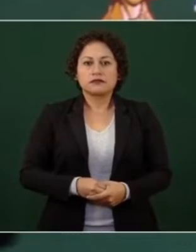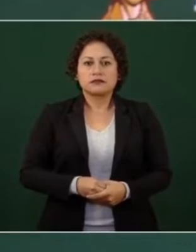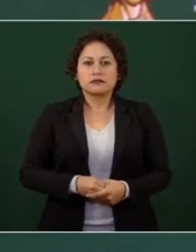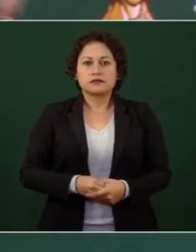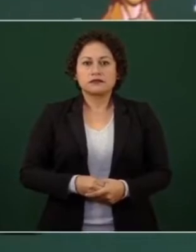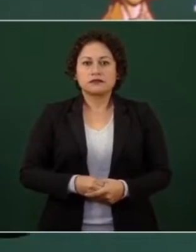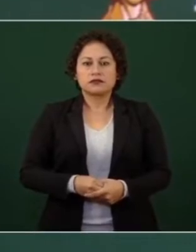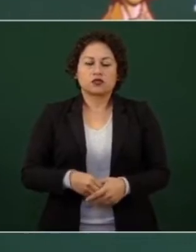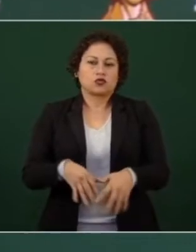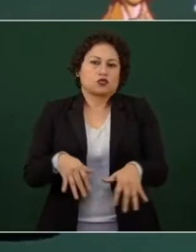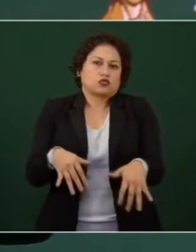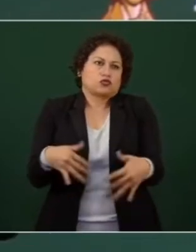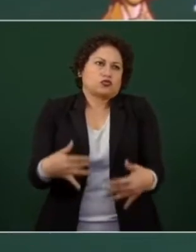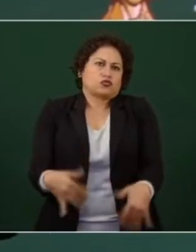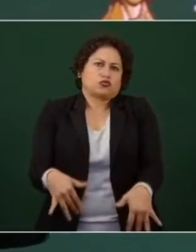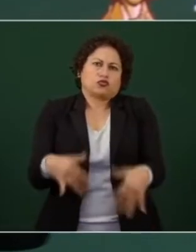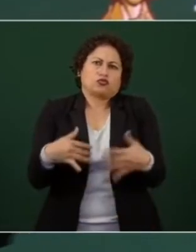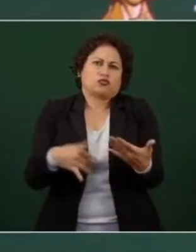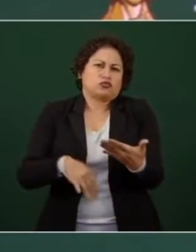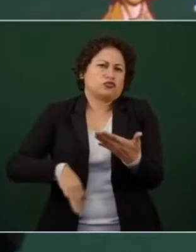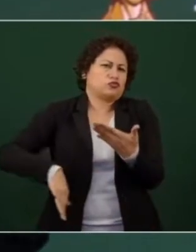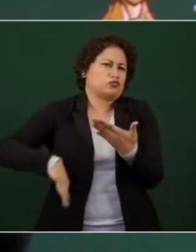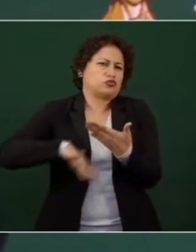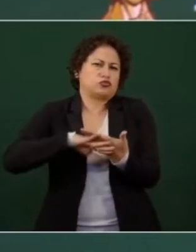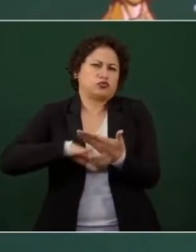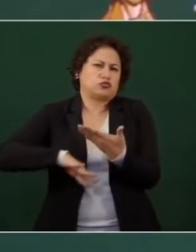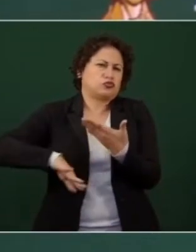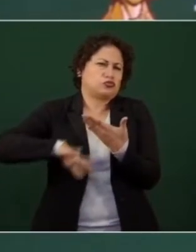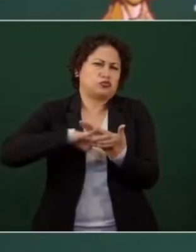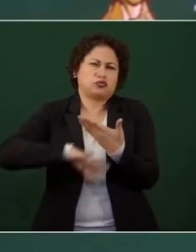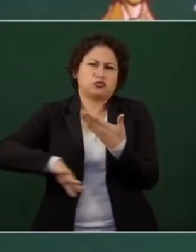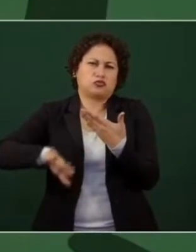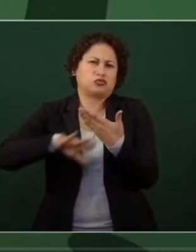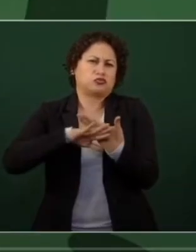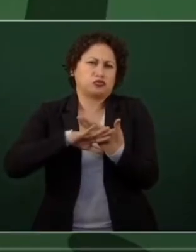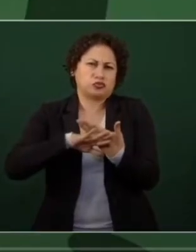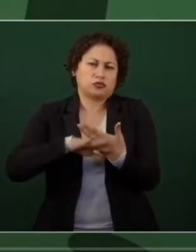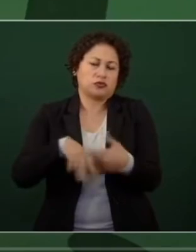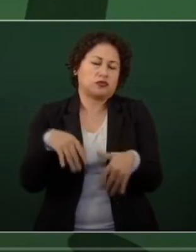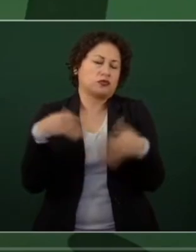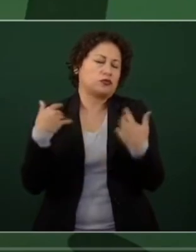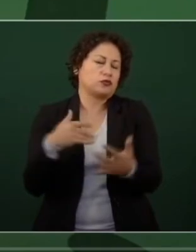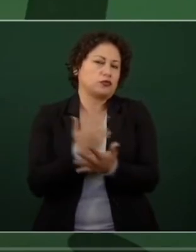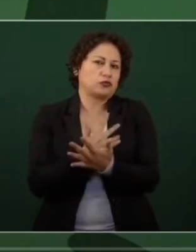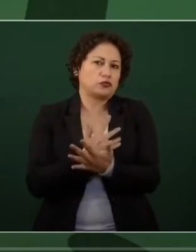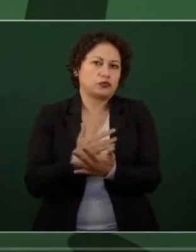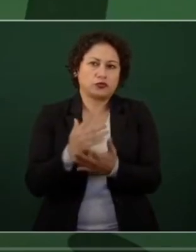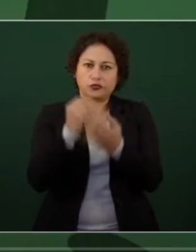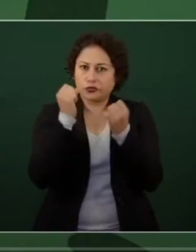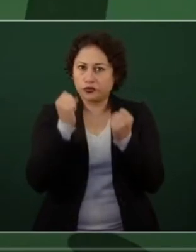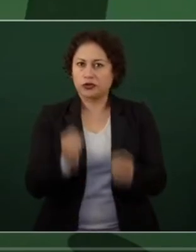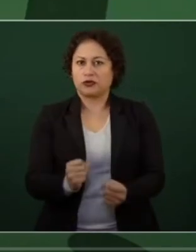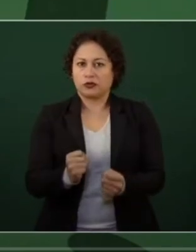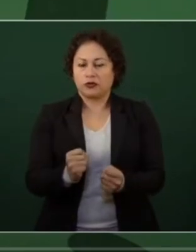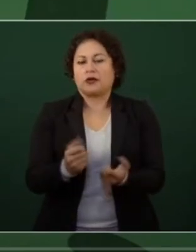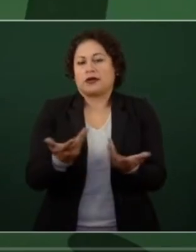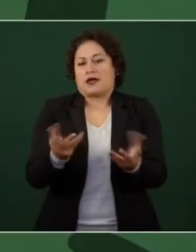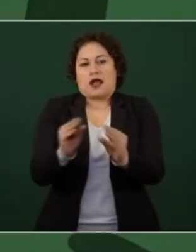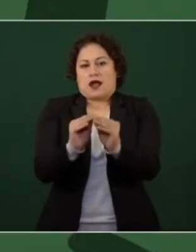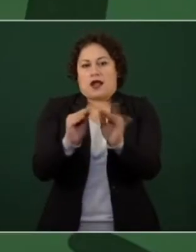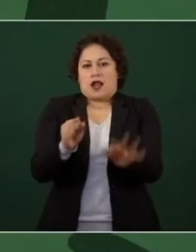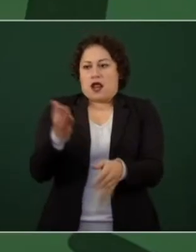la campaña de desprestigio en contra del gobierno aparte de, estamos hablando de la pérdida de una vida